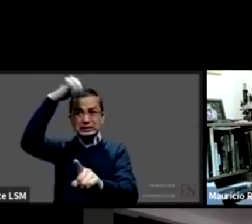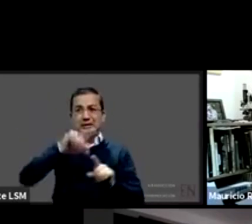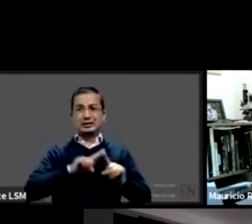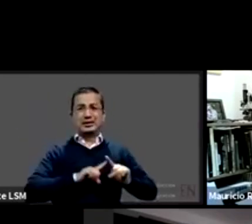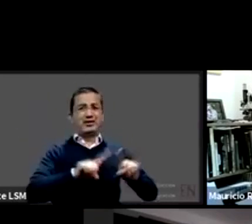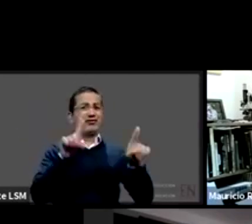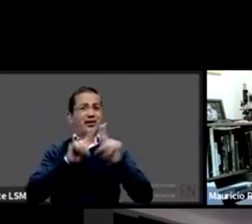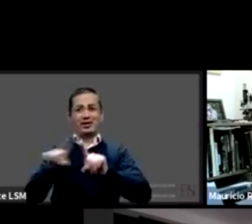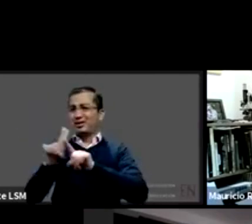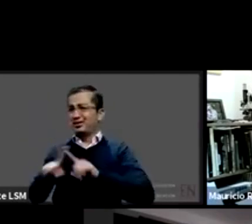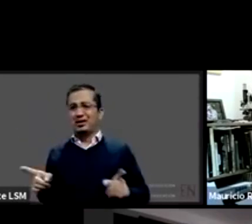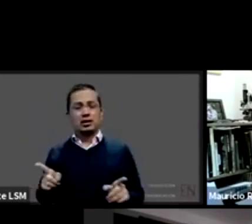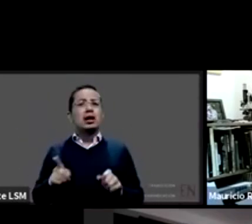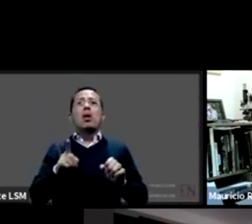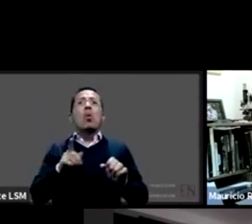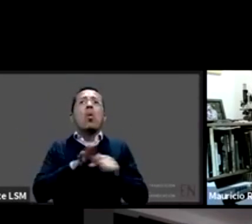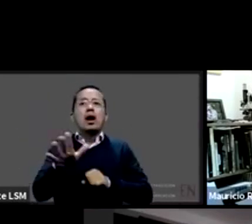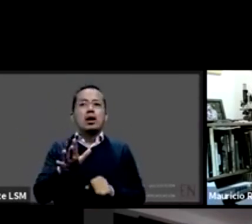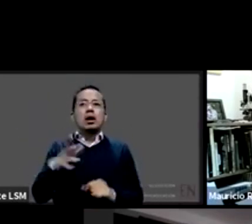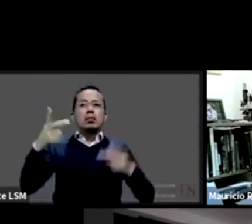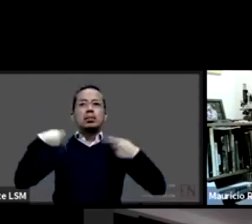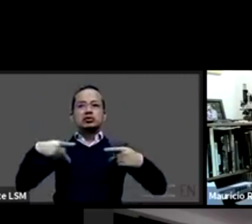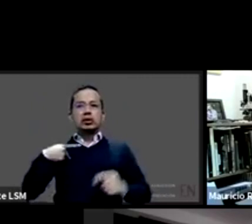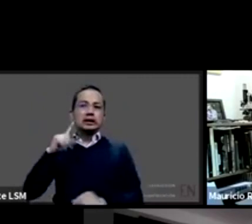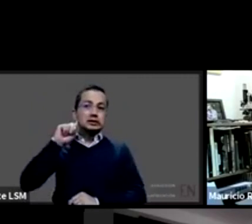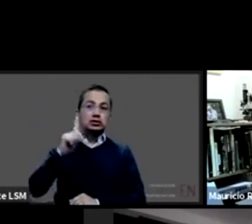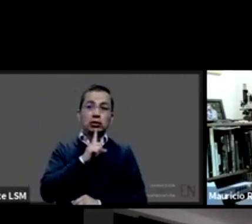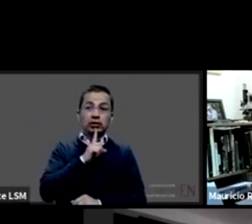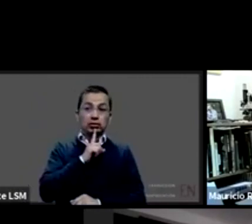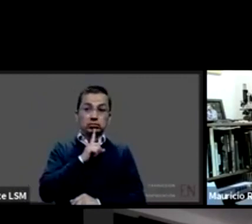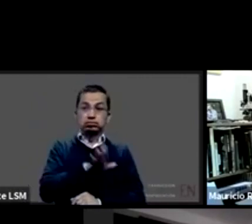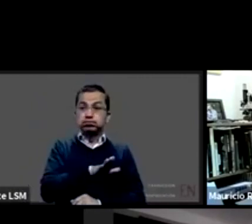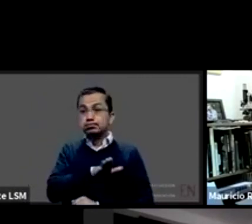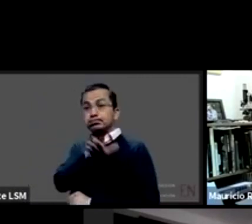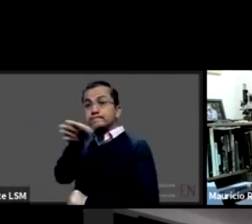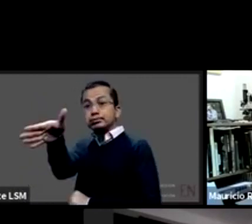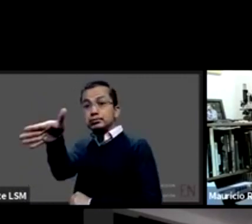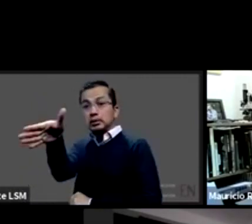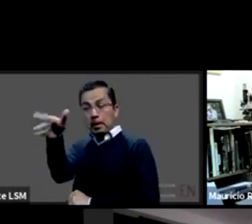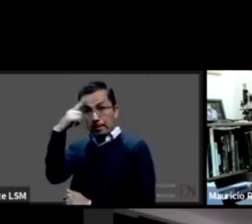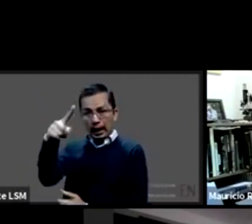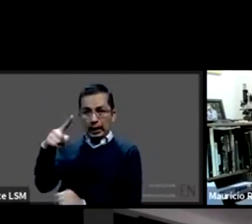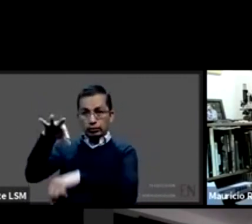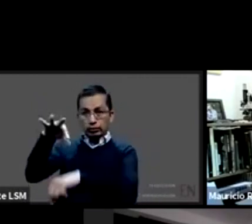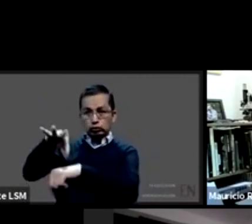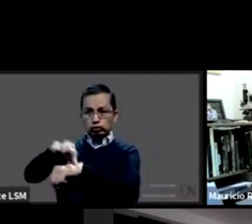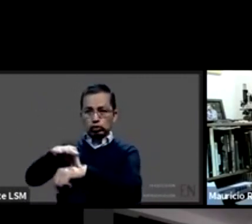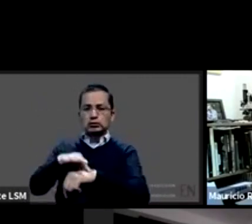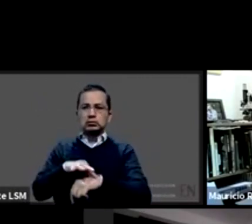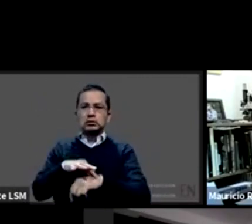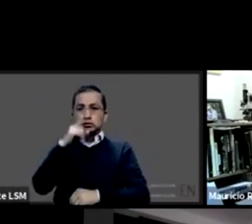con sordera y que acuden a un servicio de salud entienden perfectamente lo que les está pasando